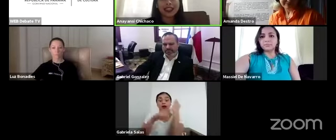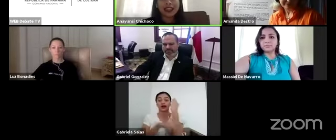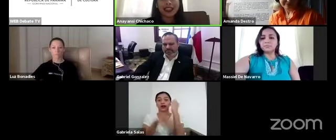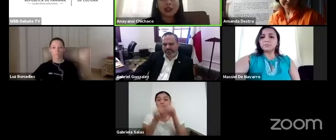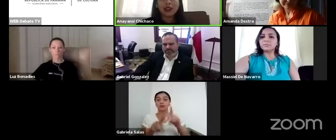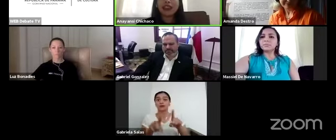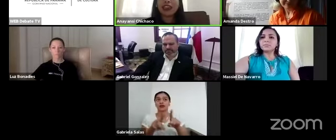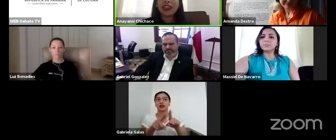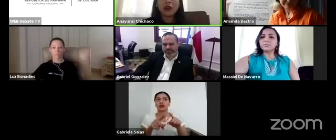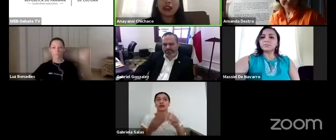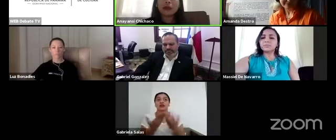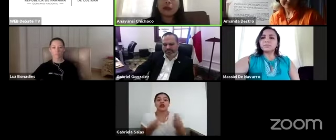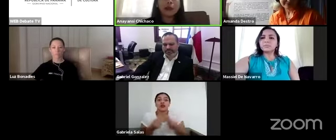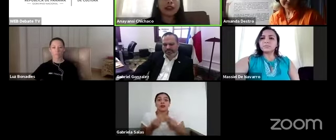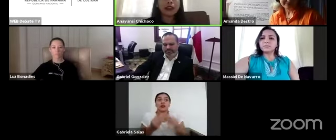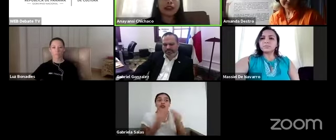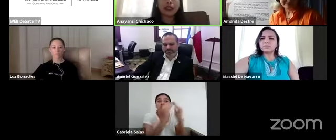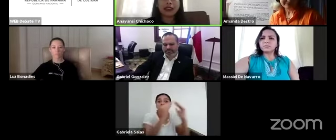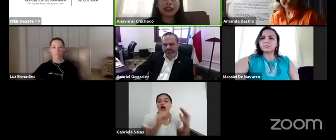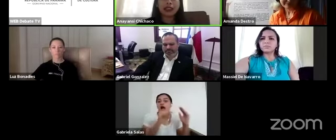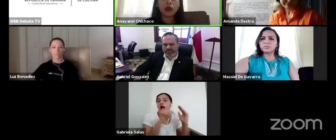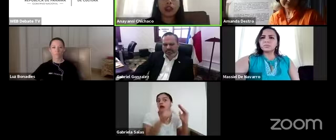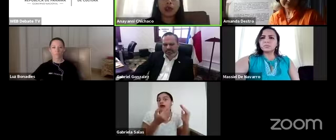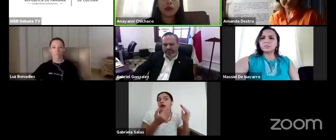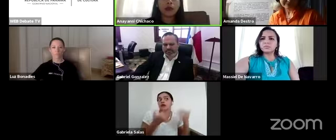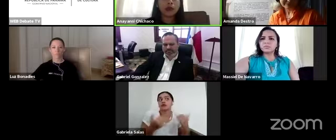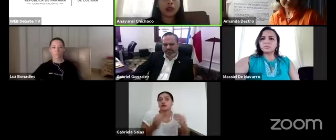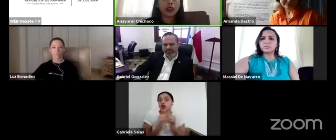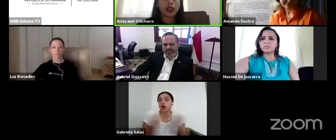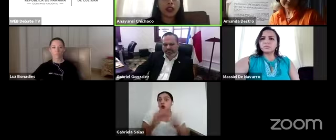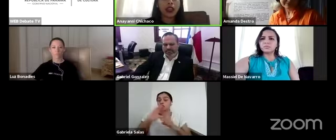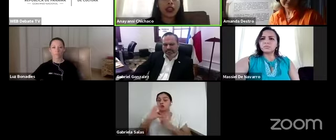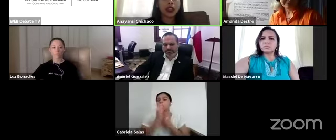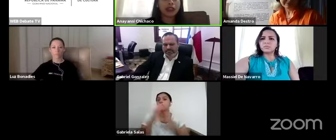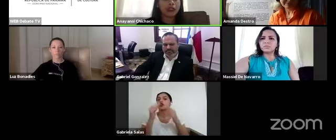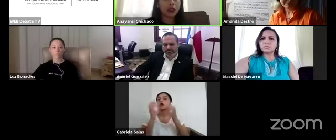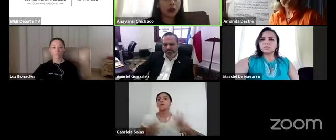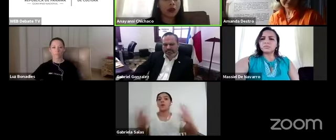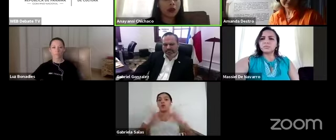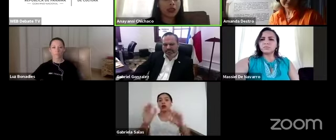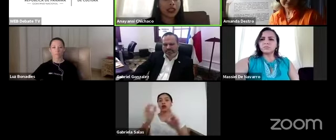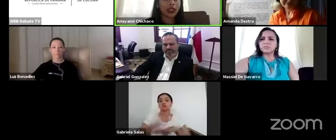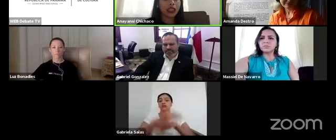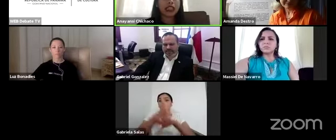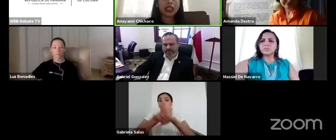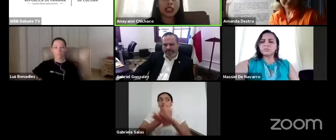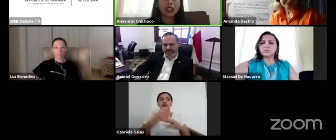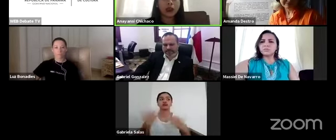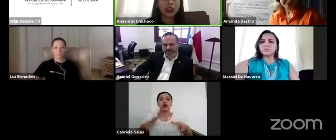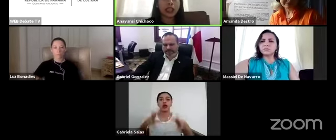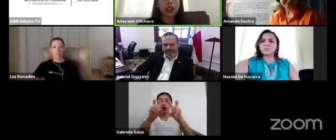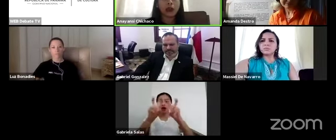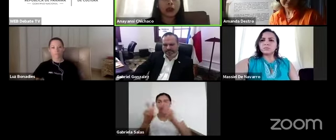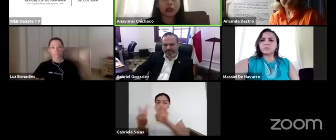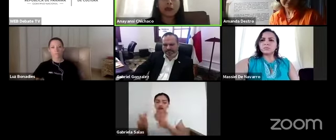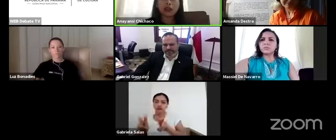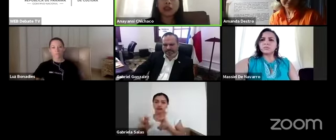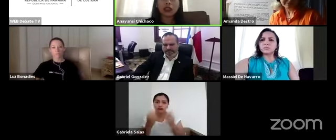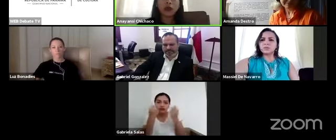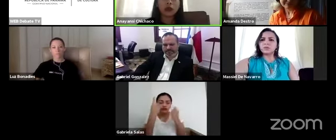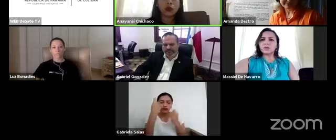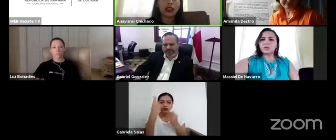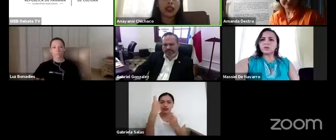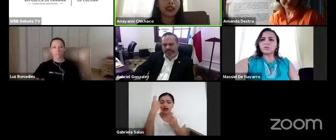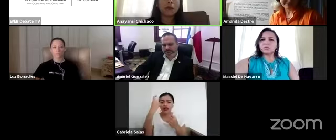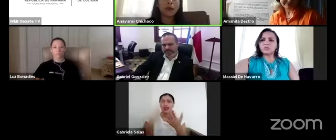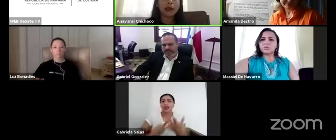casas entonces esto es muy importante de resaltar creo que hemos analizado y entendido el valor de